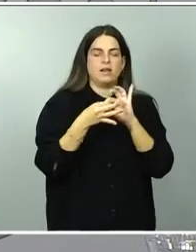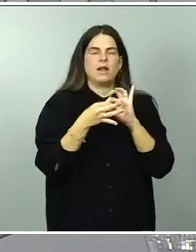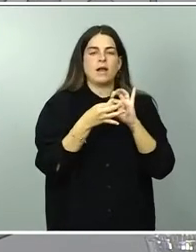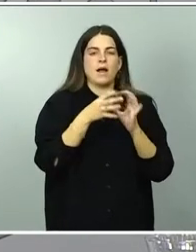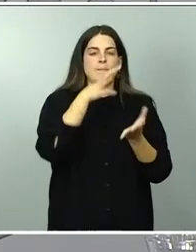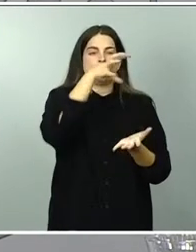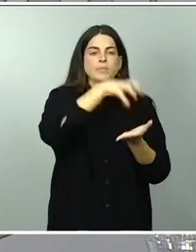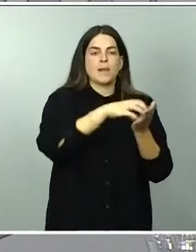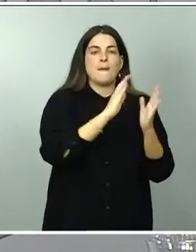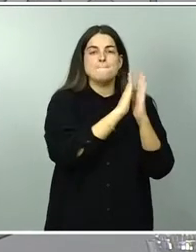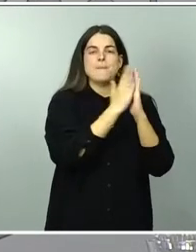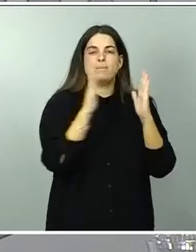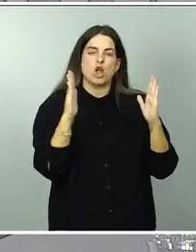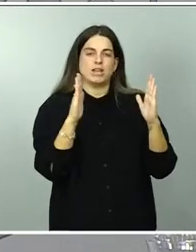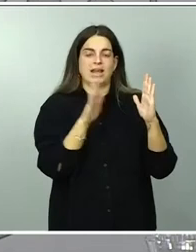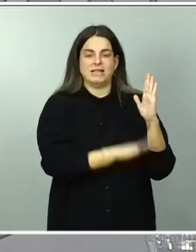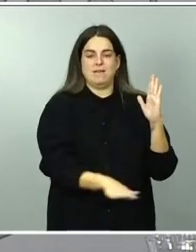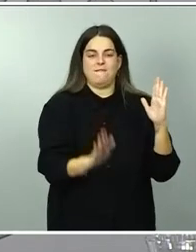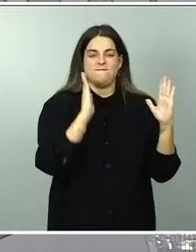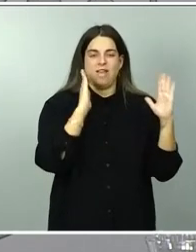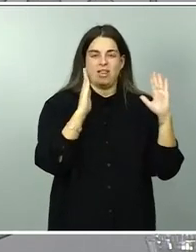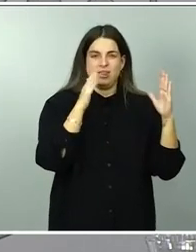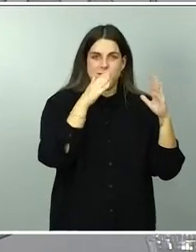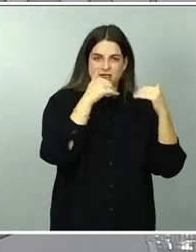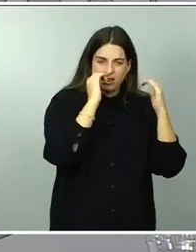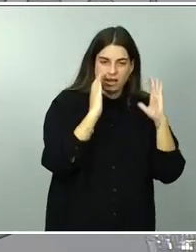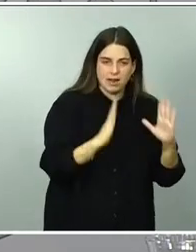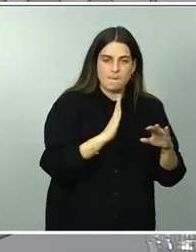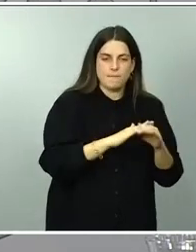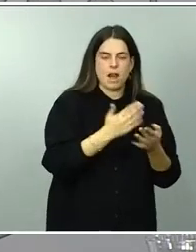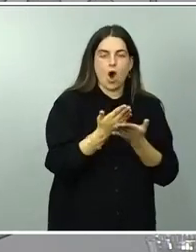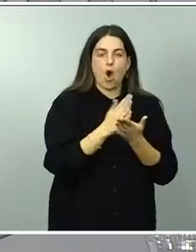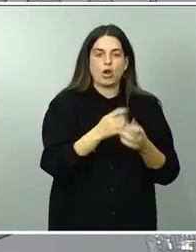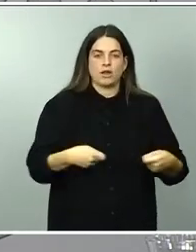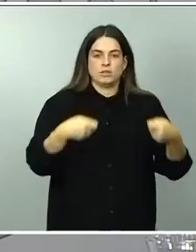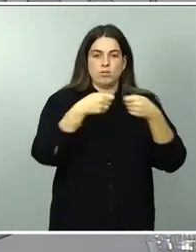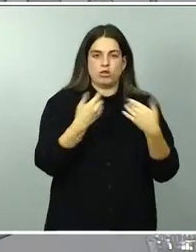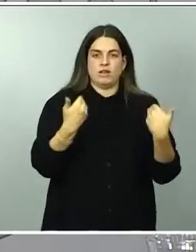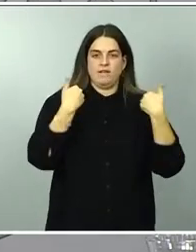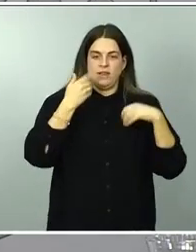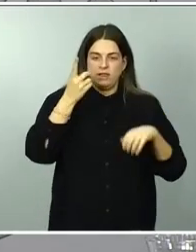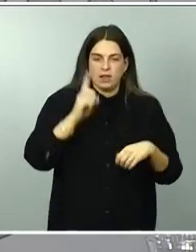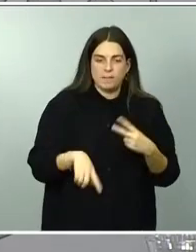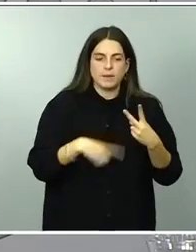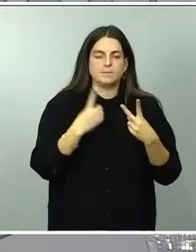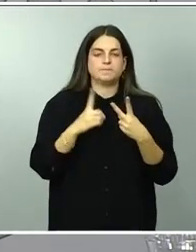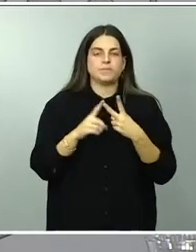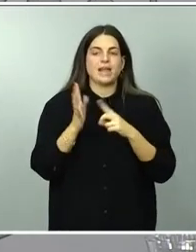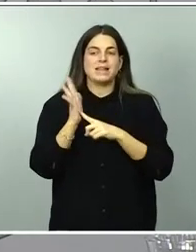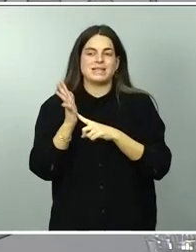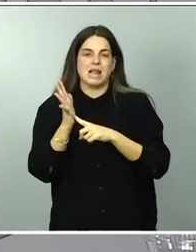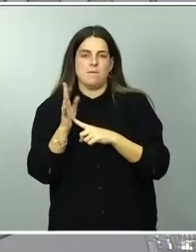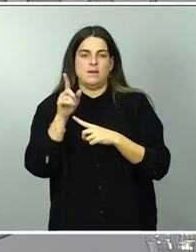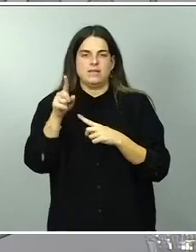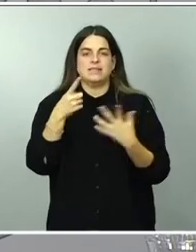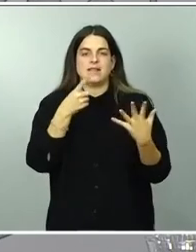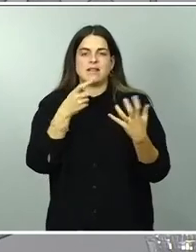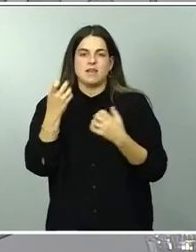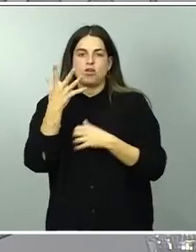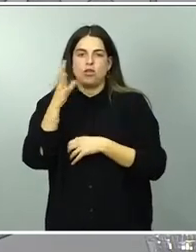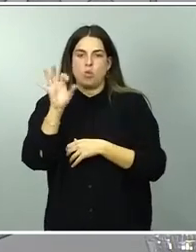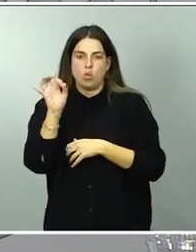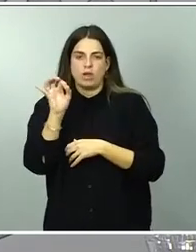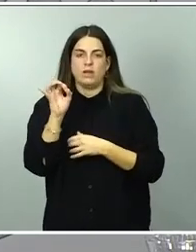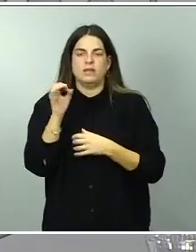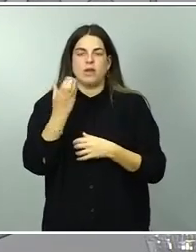un programa de colaboración económica municipal de conciliación y corresponsabilidad. En Castilla-La Mancha son casi 650 los ayuntamientos